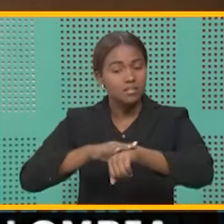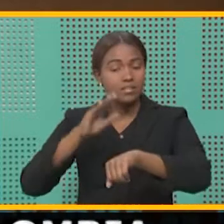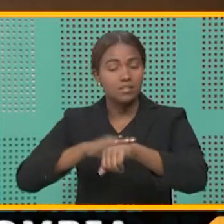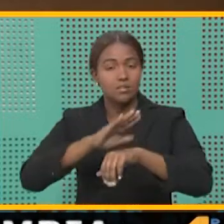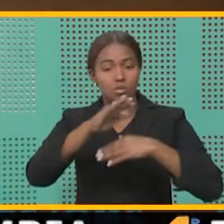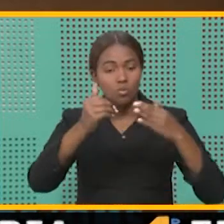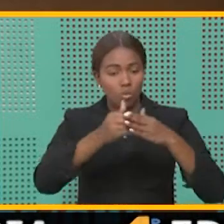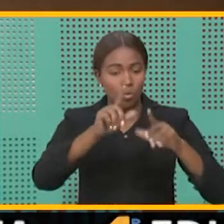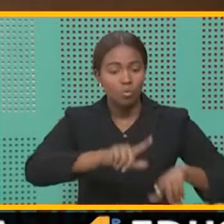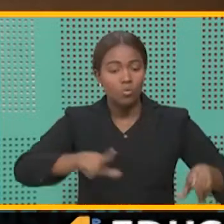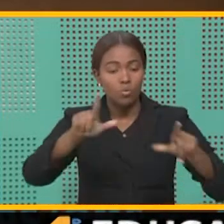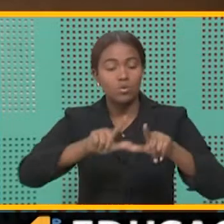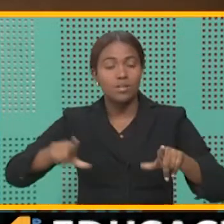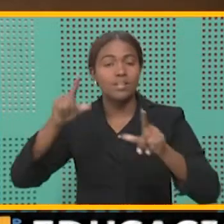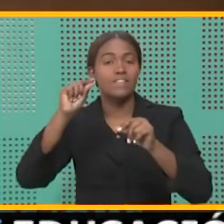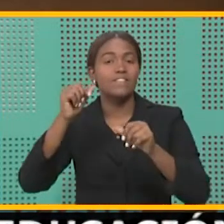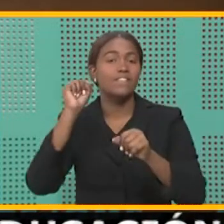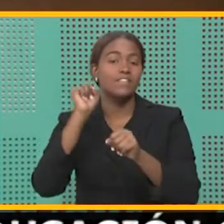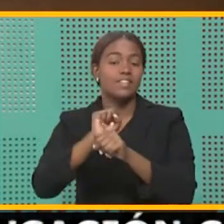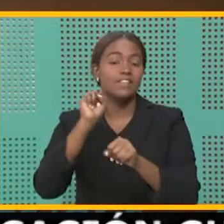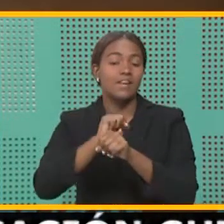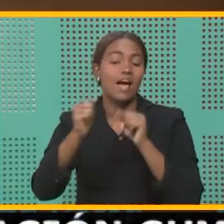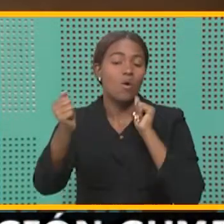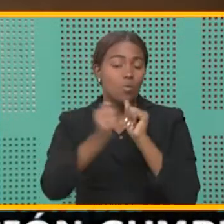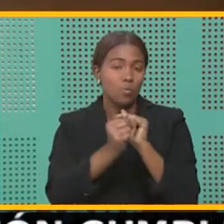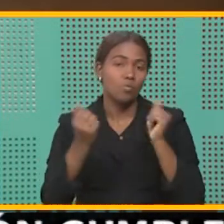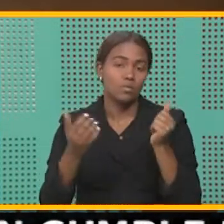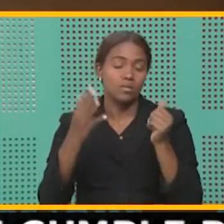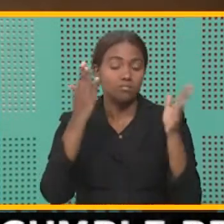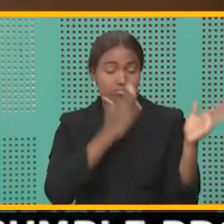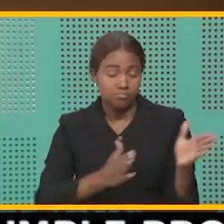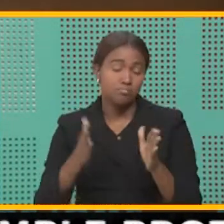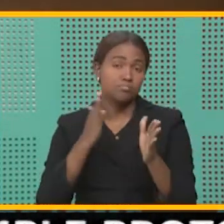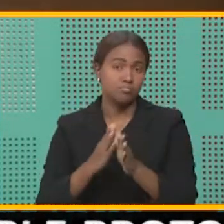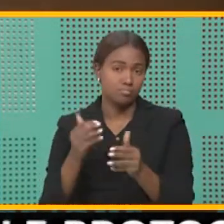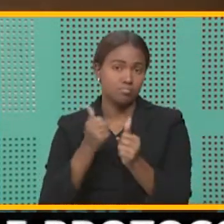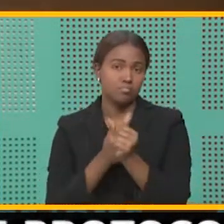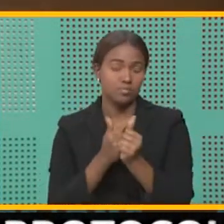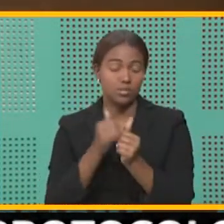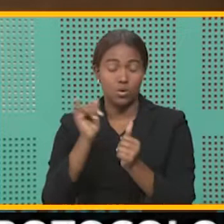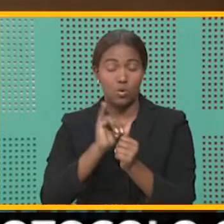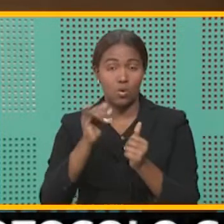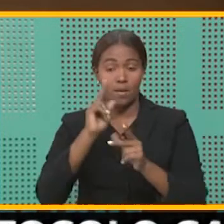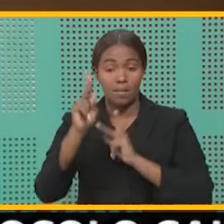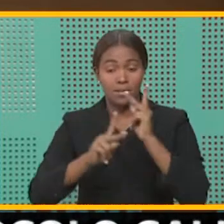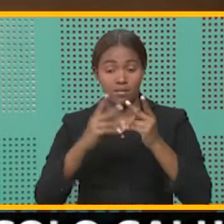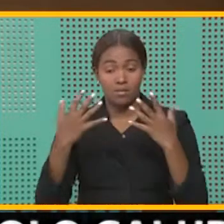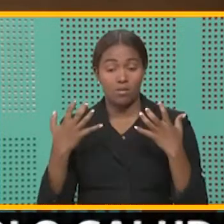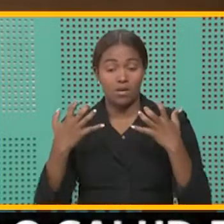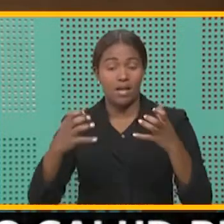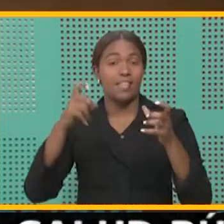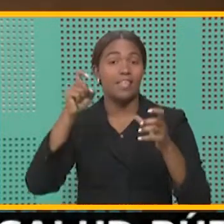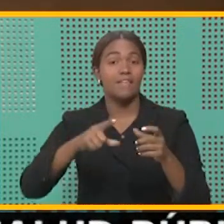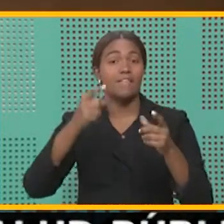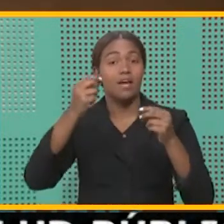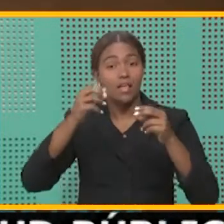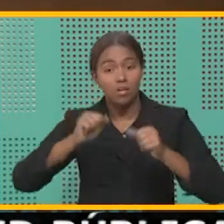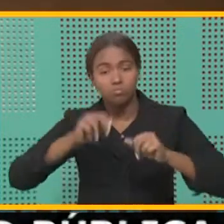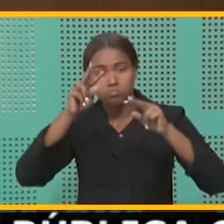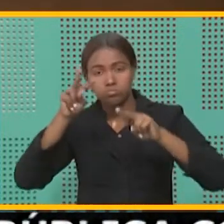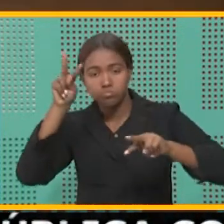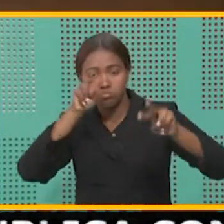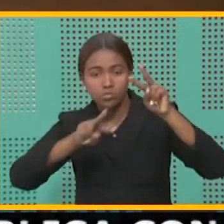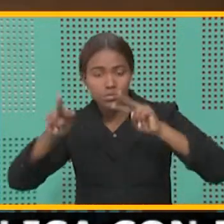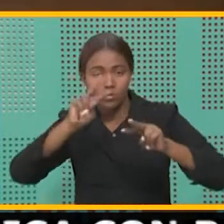sectores que trabajemos juntos de forma coordinada y que la población se mantenga atenta